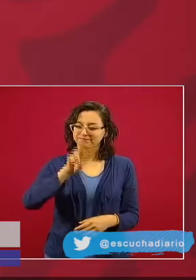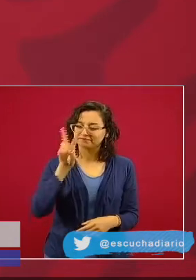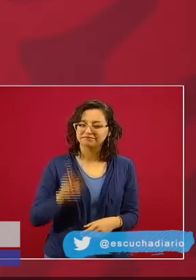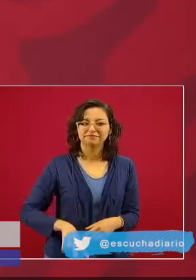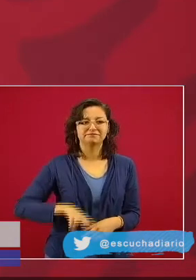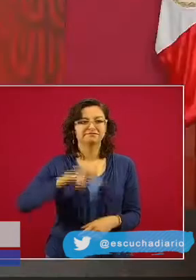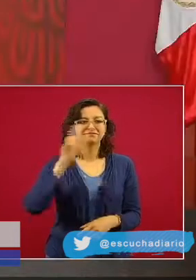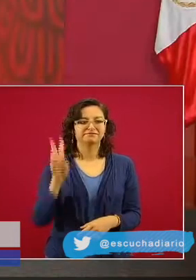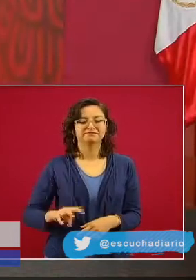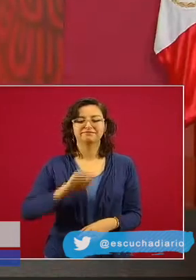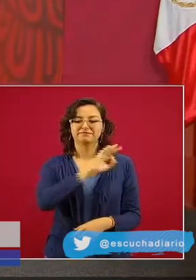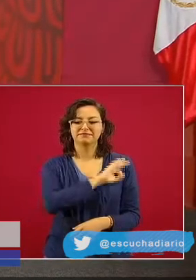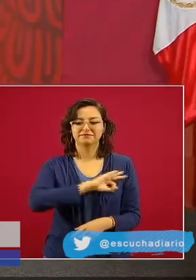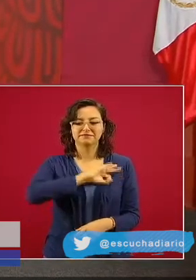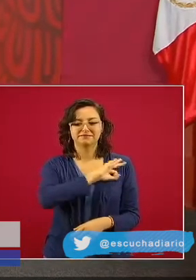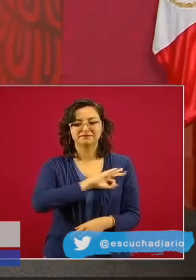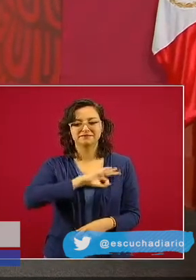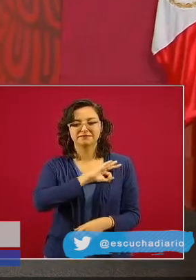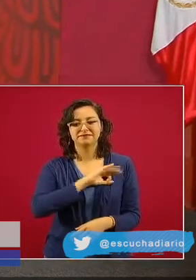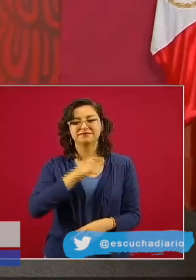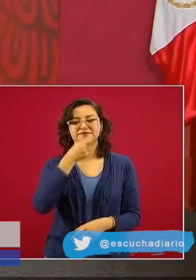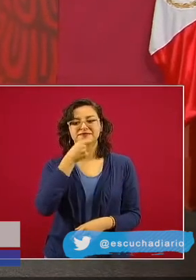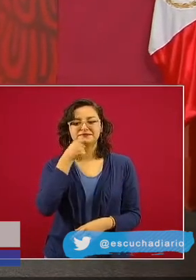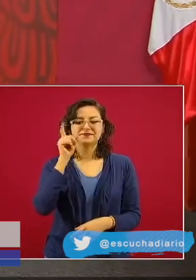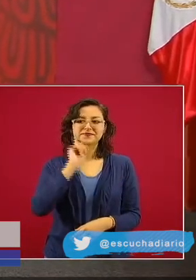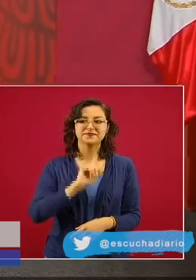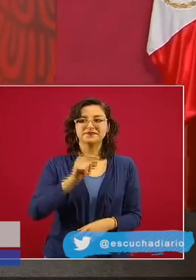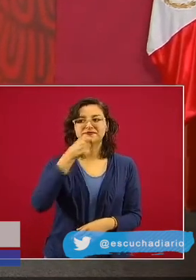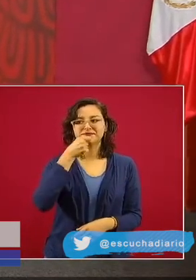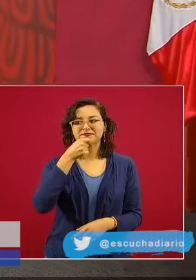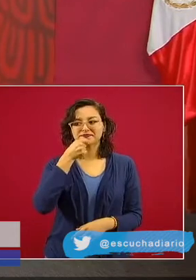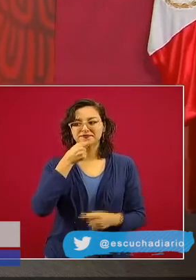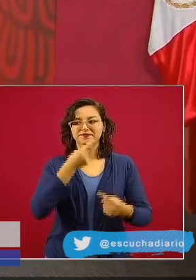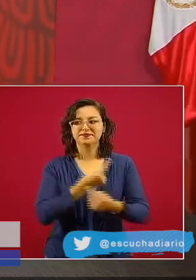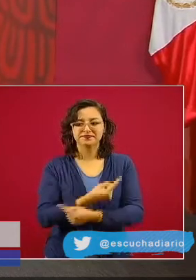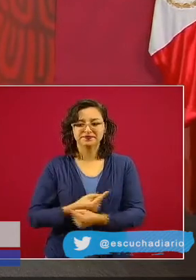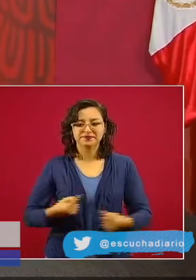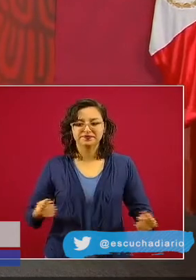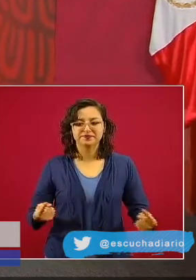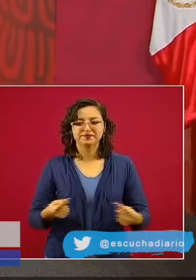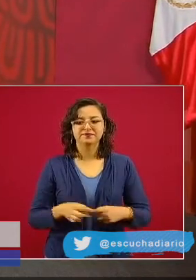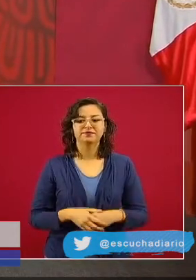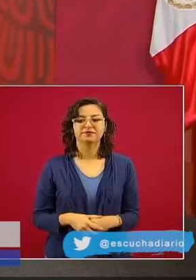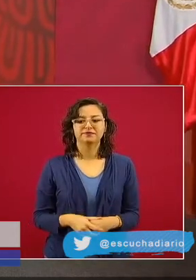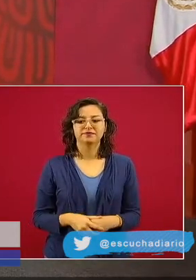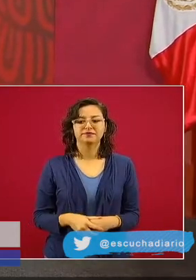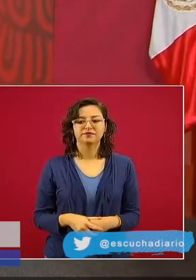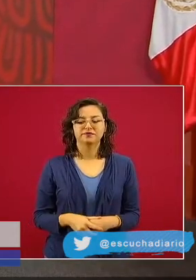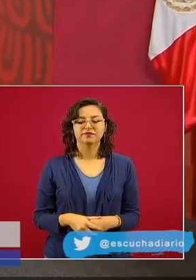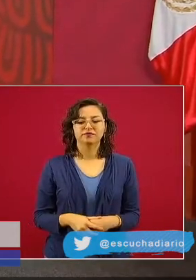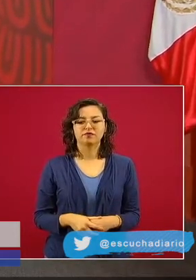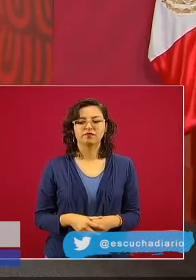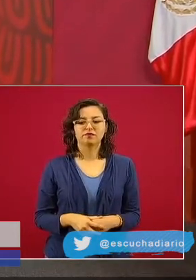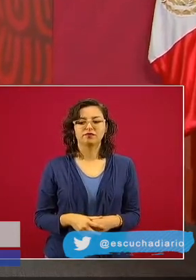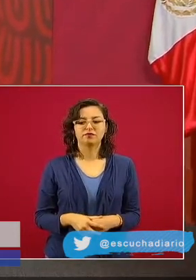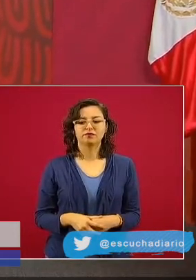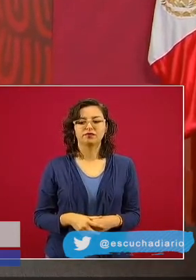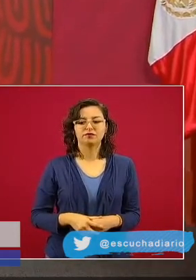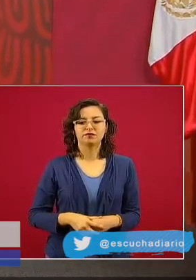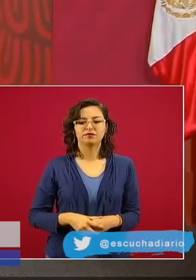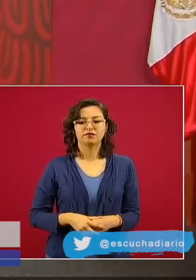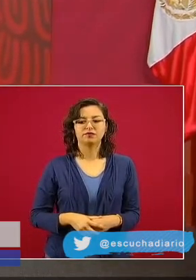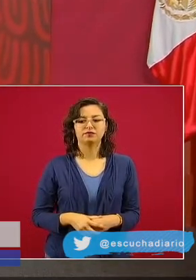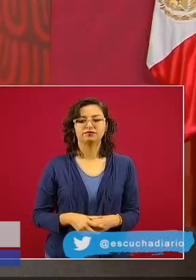a la población que ha acatado las medidas de desmovilización sin medidas coercitivas. Además, menciona que ante la caída de 1.6